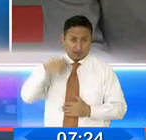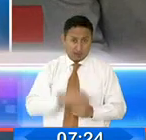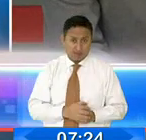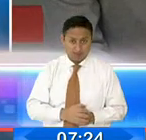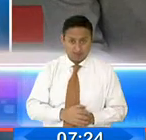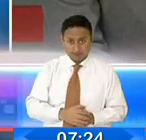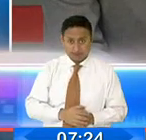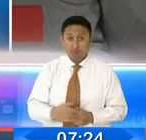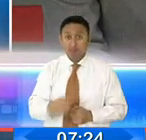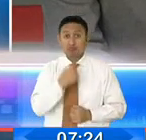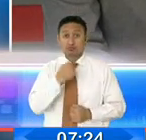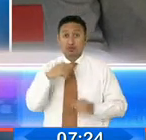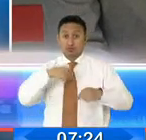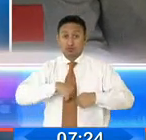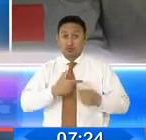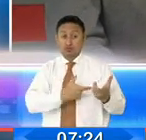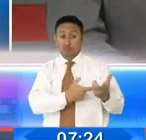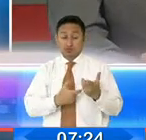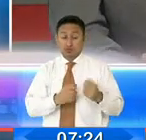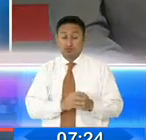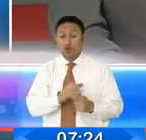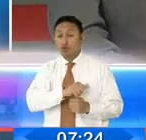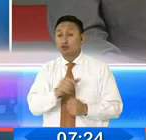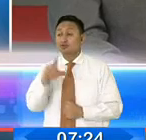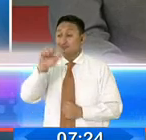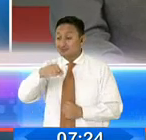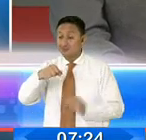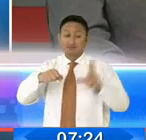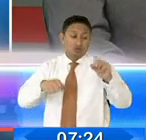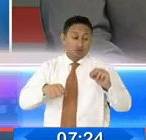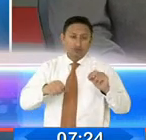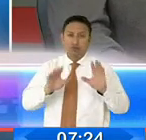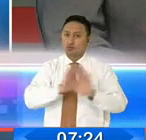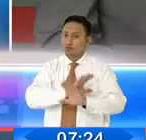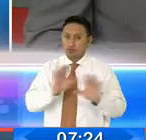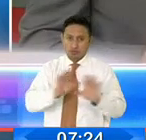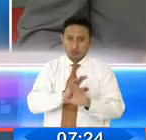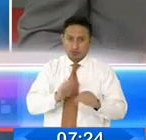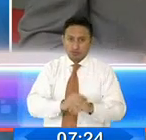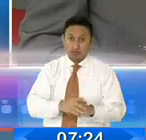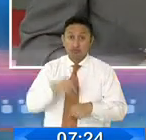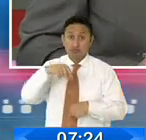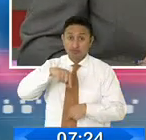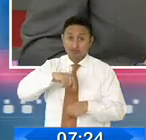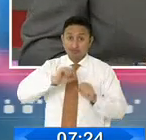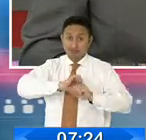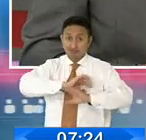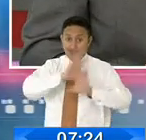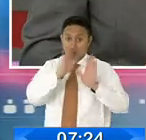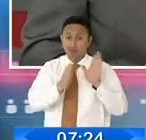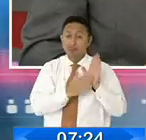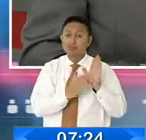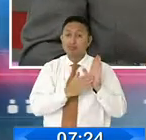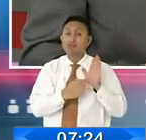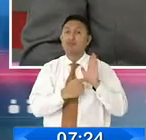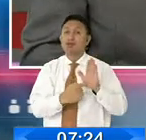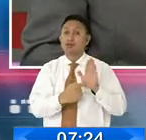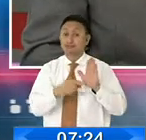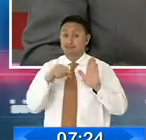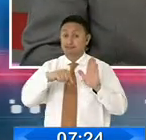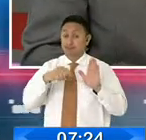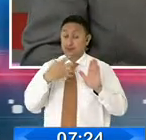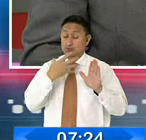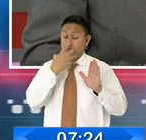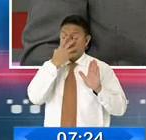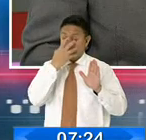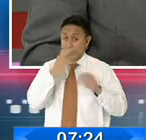unos dicen que usamos bombas, otros dicen que no hubo, en fin, no es así. Están claramente establecidos y son indignantes. Realmente